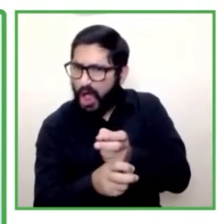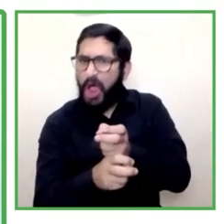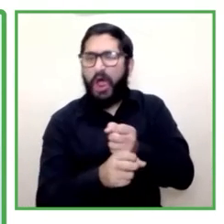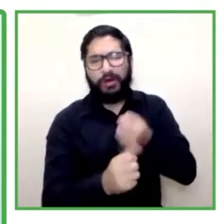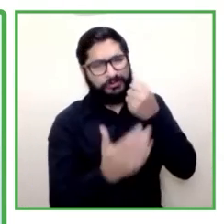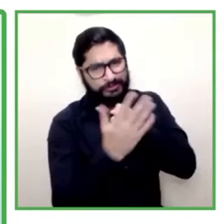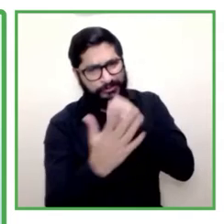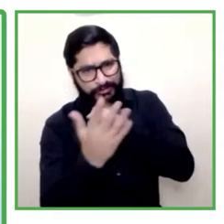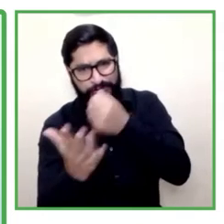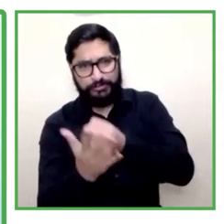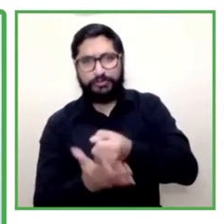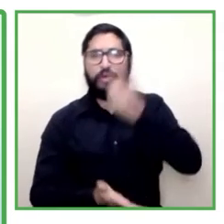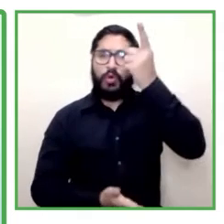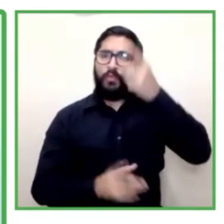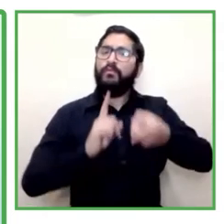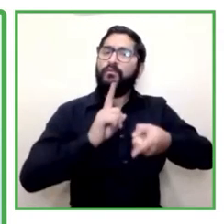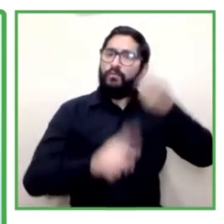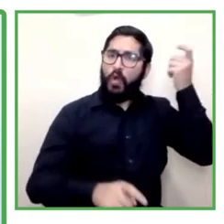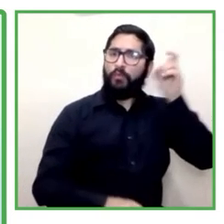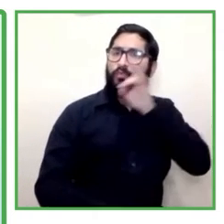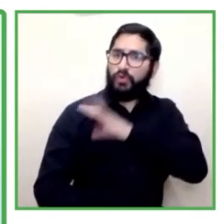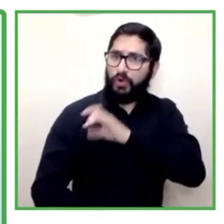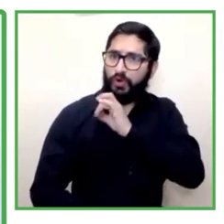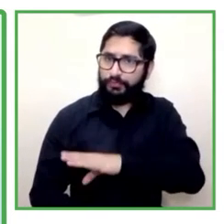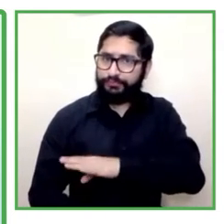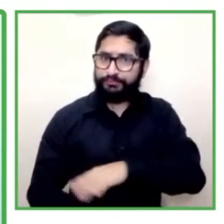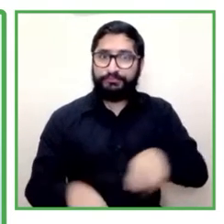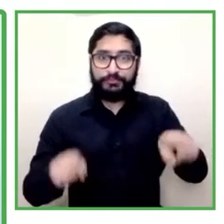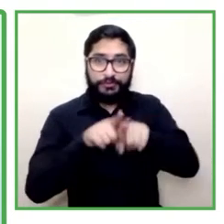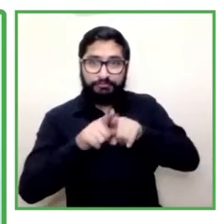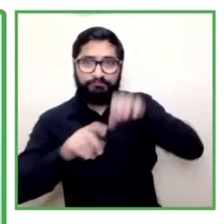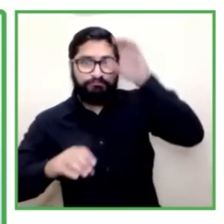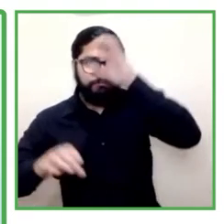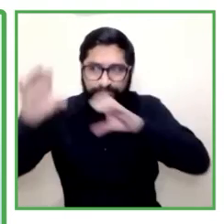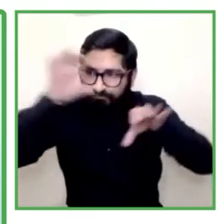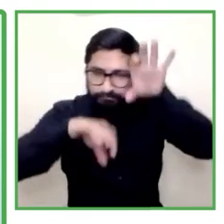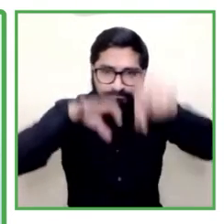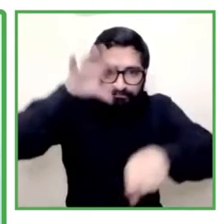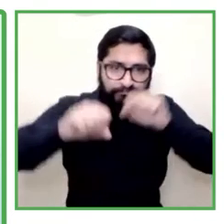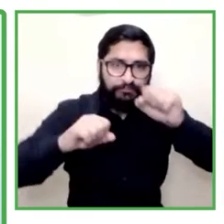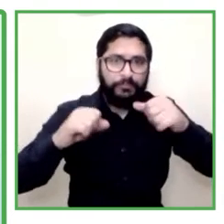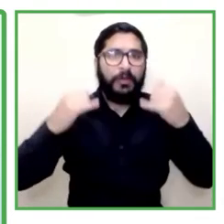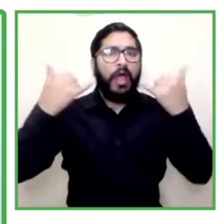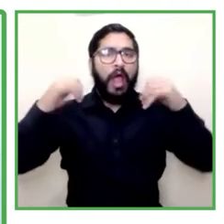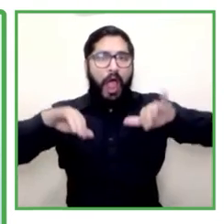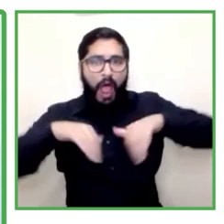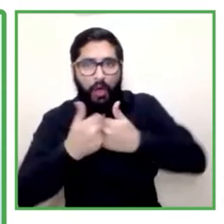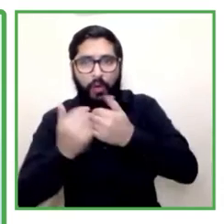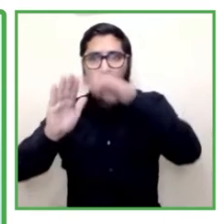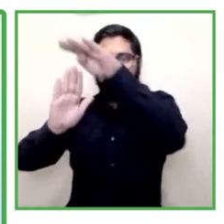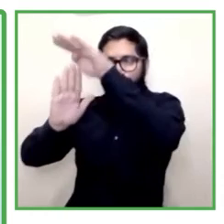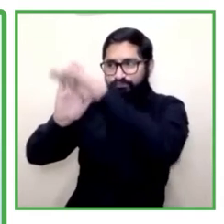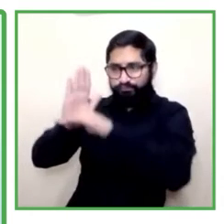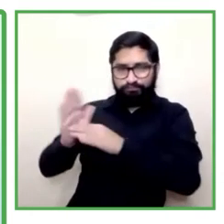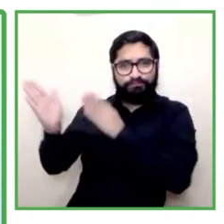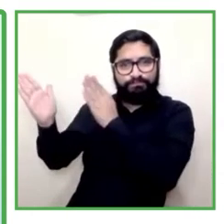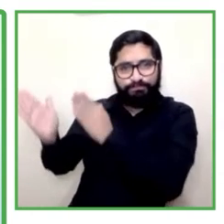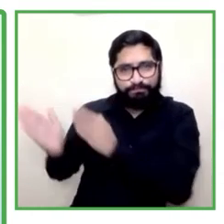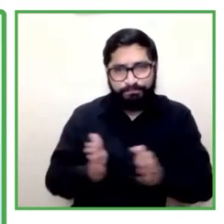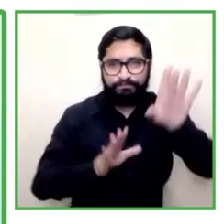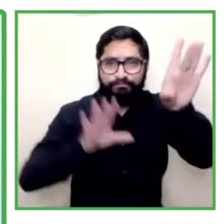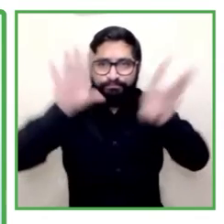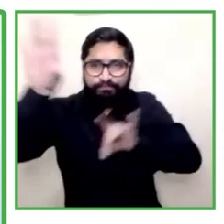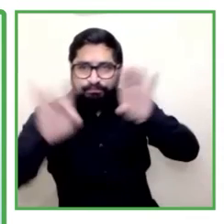empleos que se han considerado clásicos para las personas con discapacidad y buscamos insertarnos como un competidor más en el mercado formal, siempre asegurando la